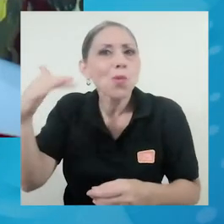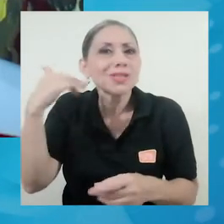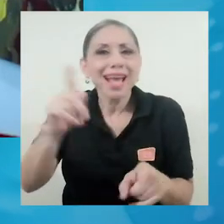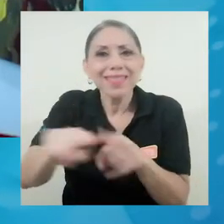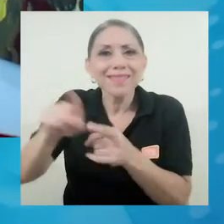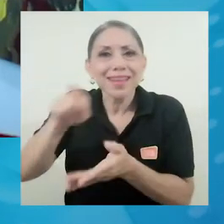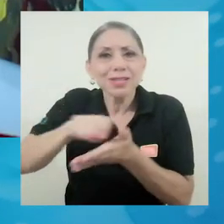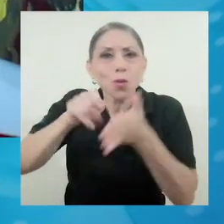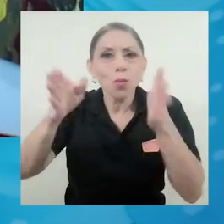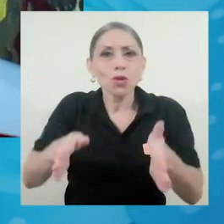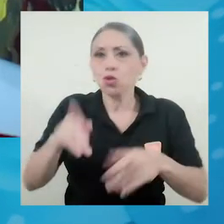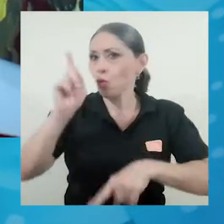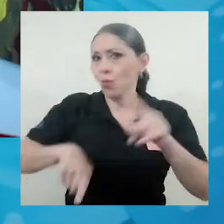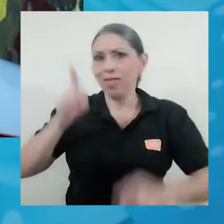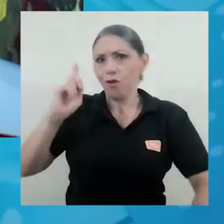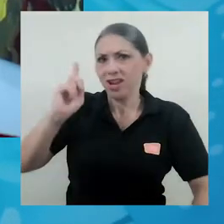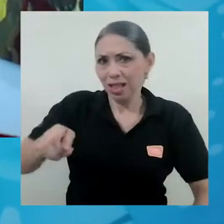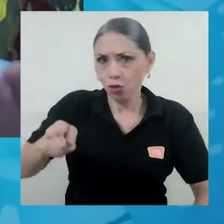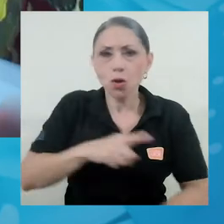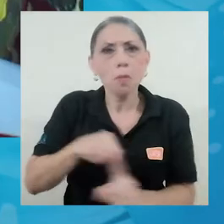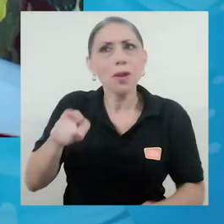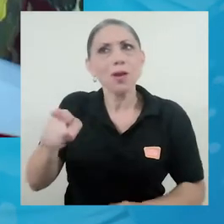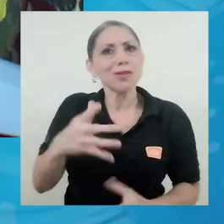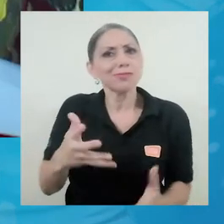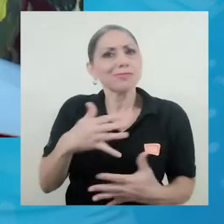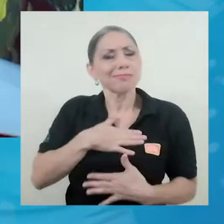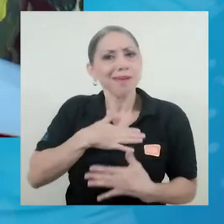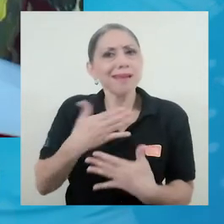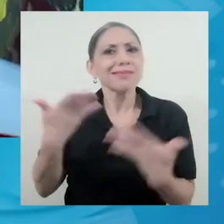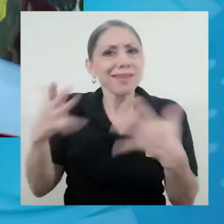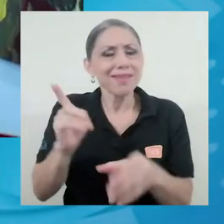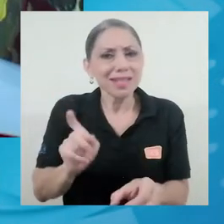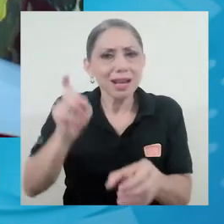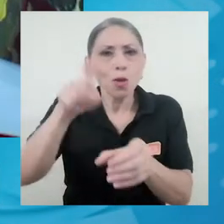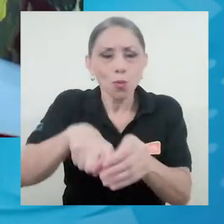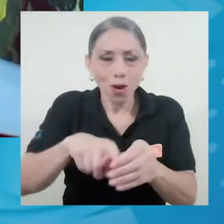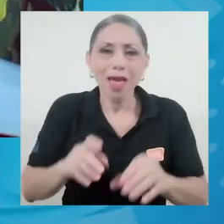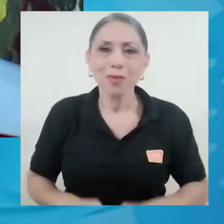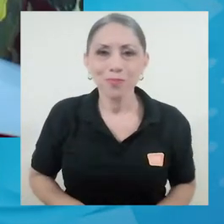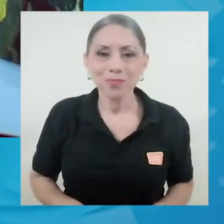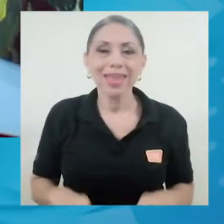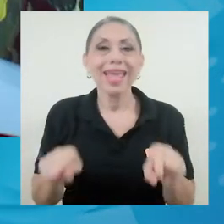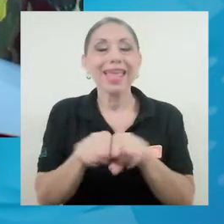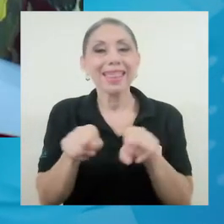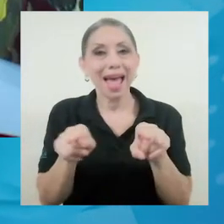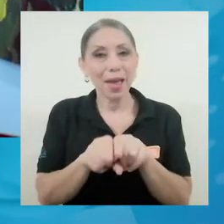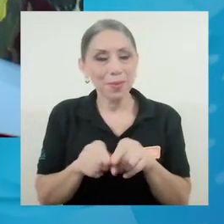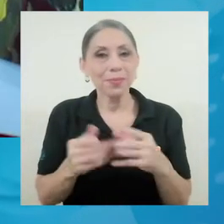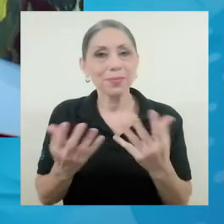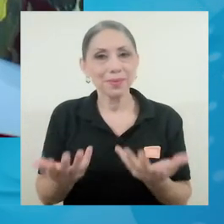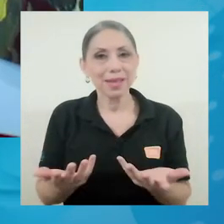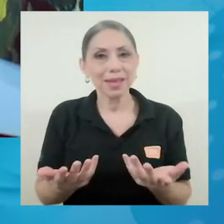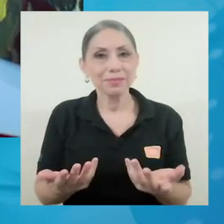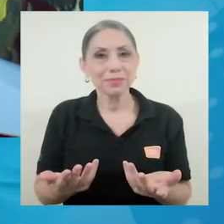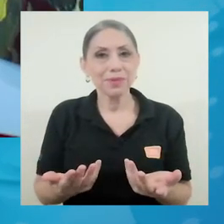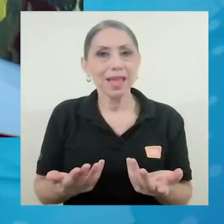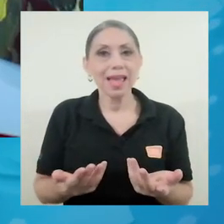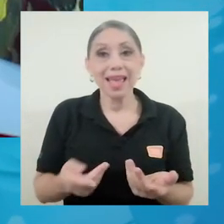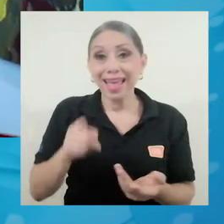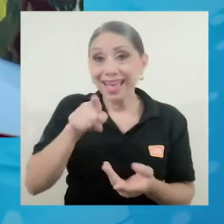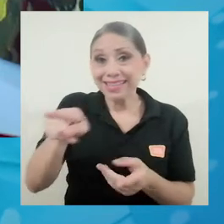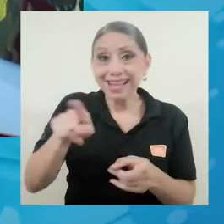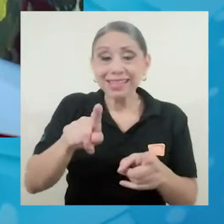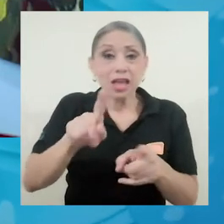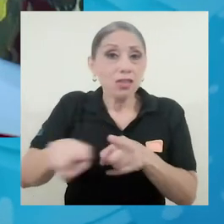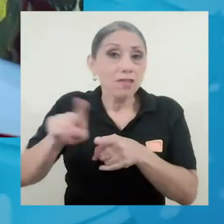podemos hacer obligatorio también. Pero bueno, ya va a estar incorporado en el listado. Y el otro punto es que de